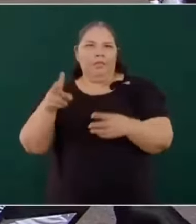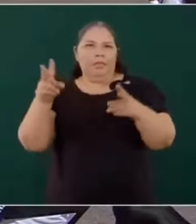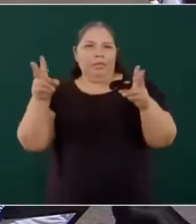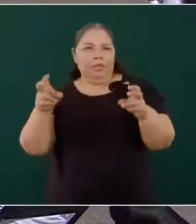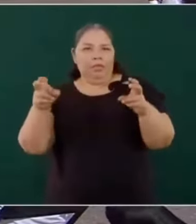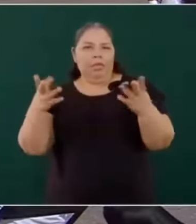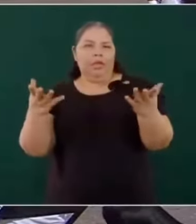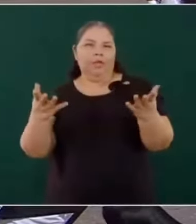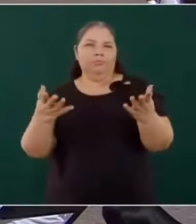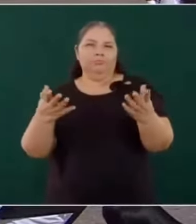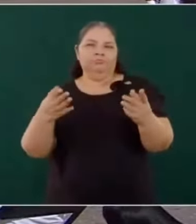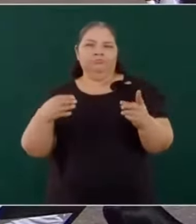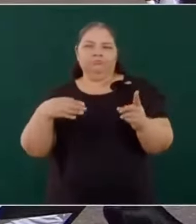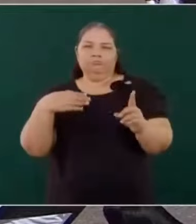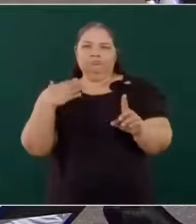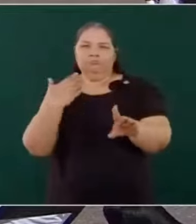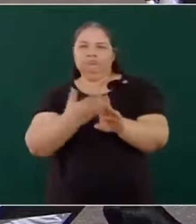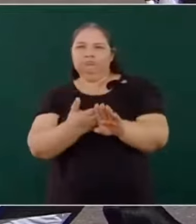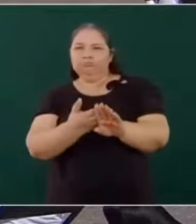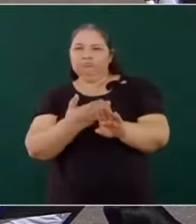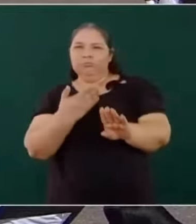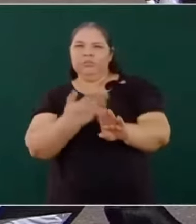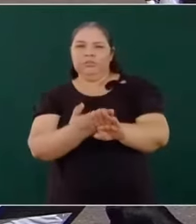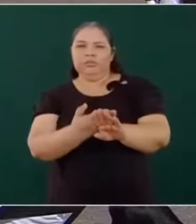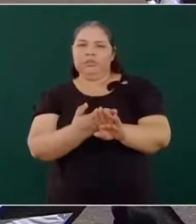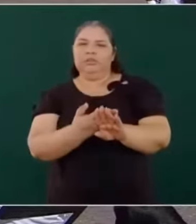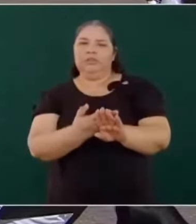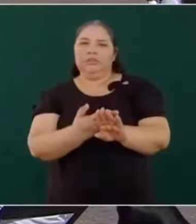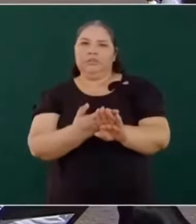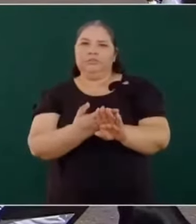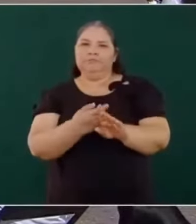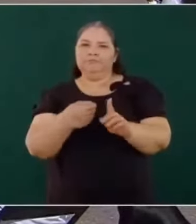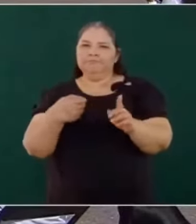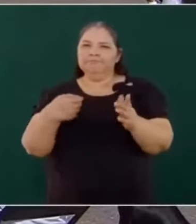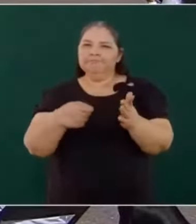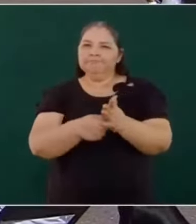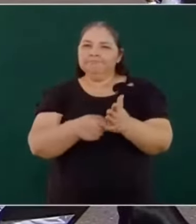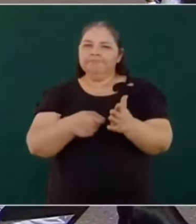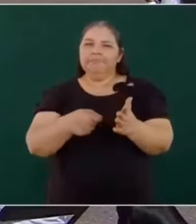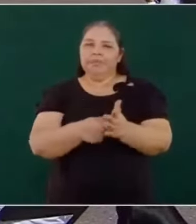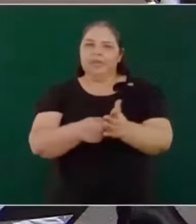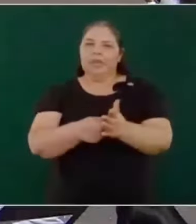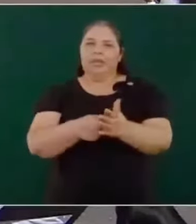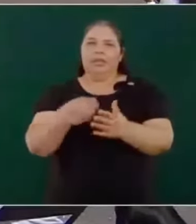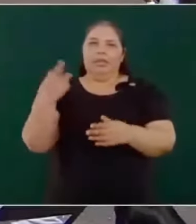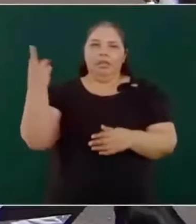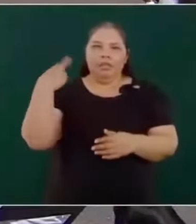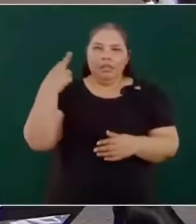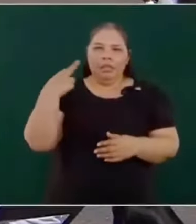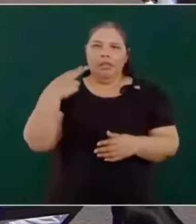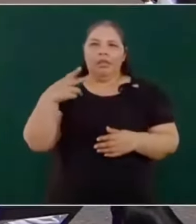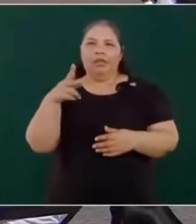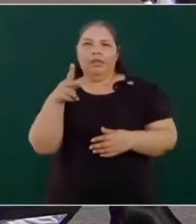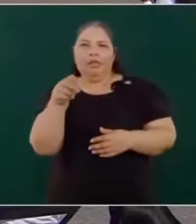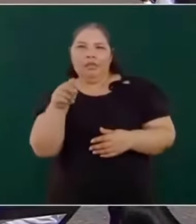Han bombardeado en radio, televisión,